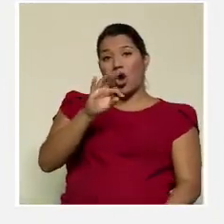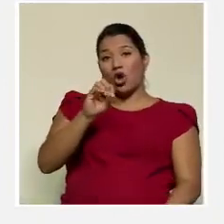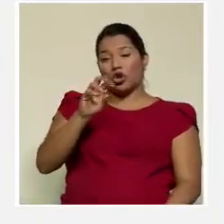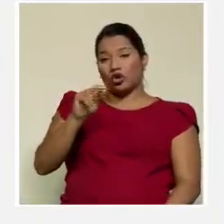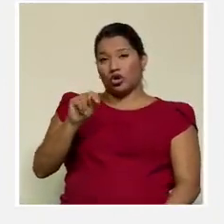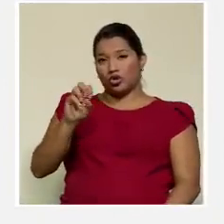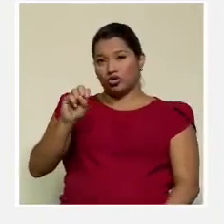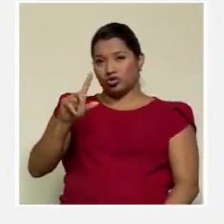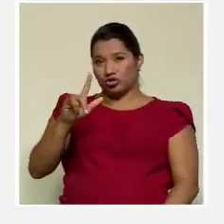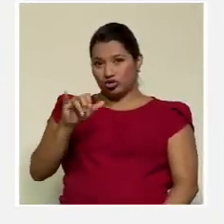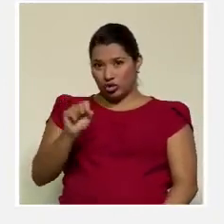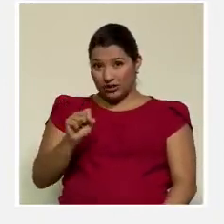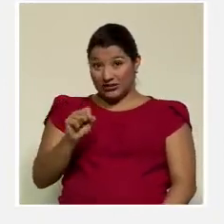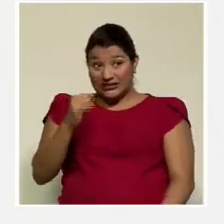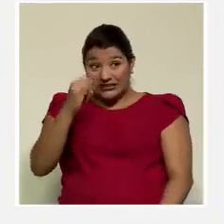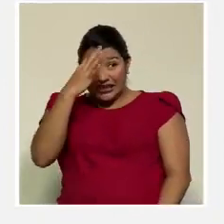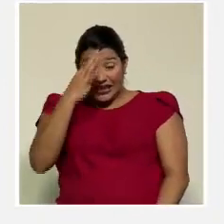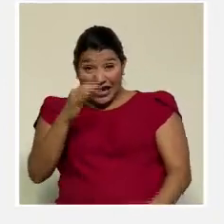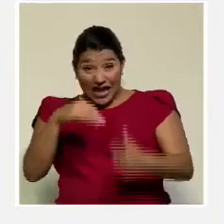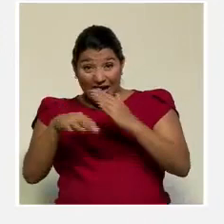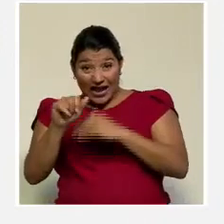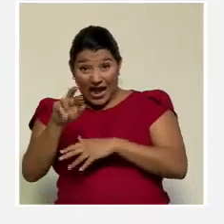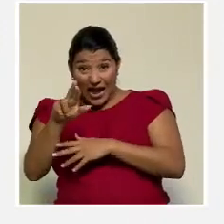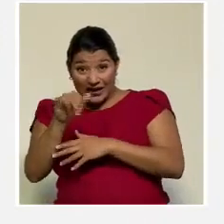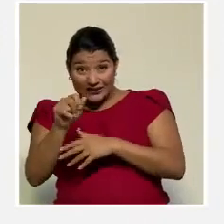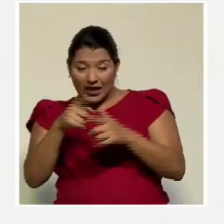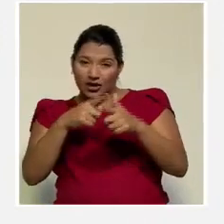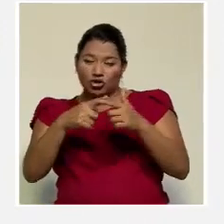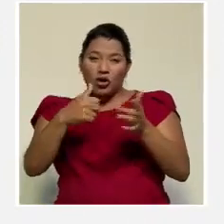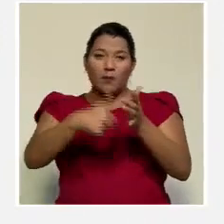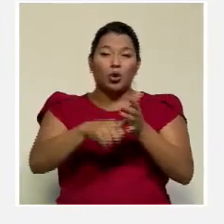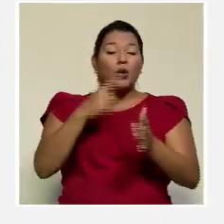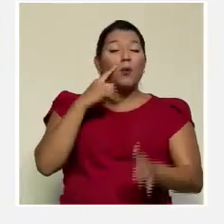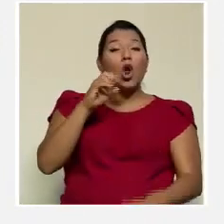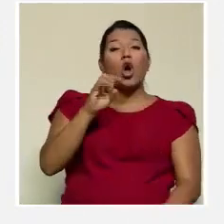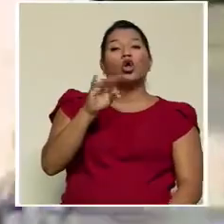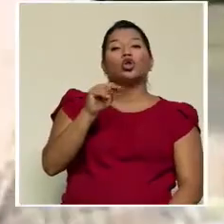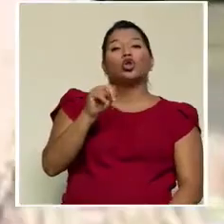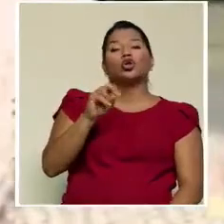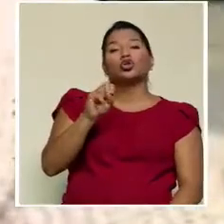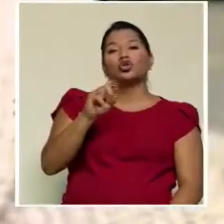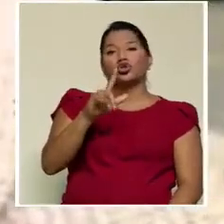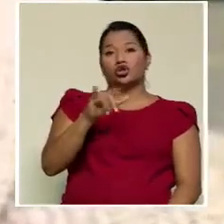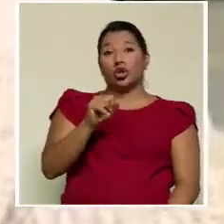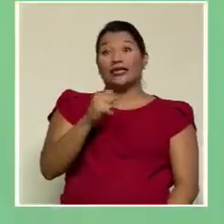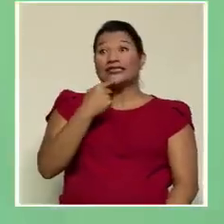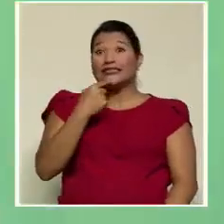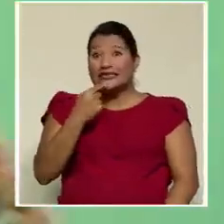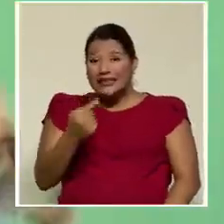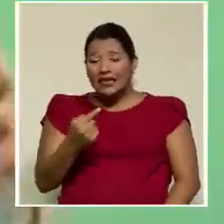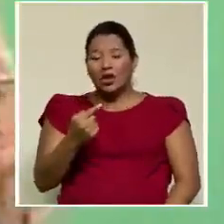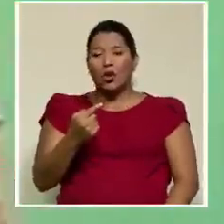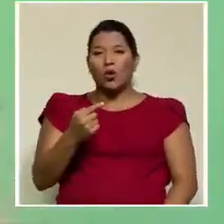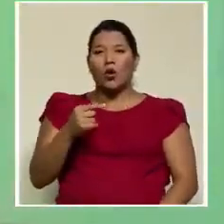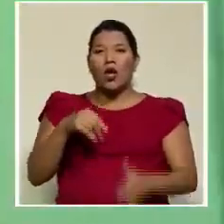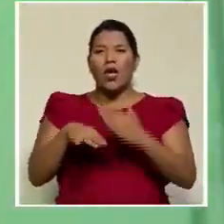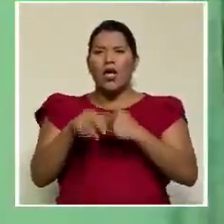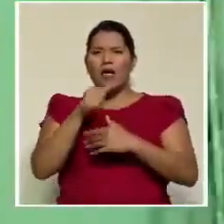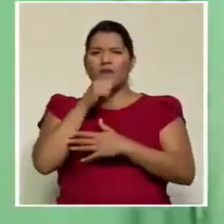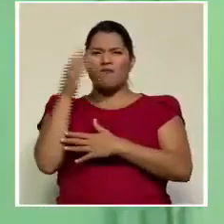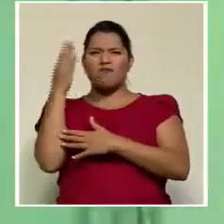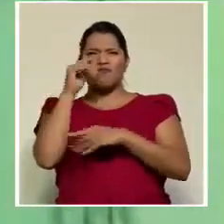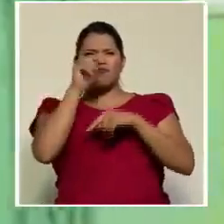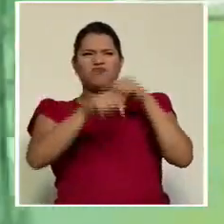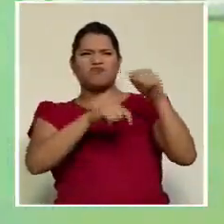El que crea en Araya, que vote por Otón Solís, dijo Rolando en un discurso cargado de críticas hacia Oscar